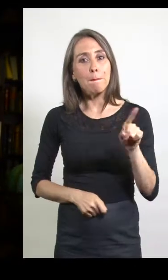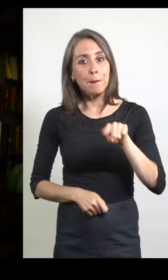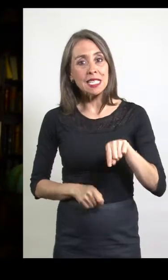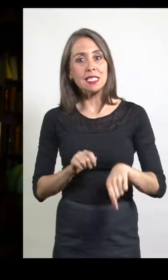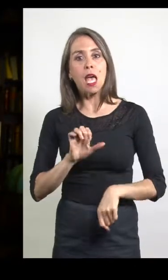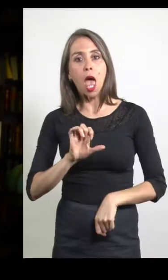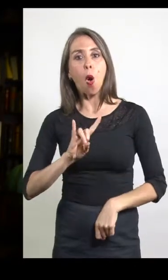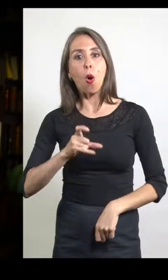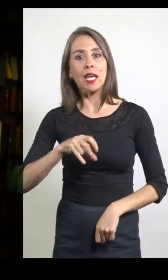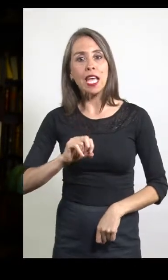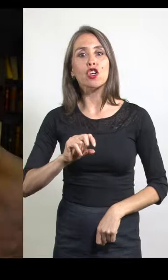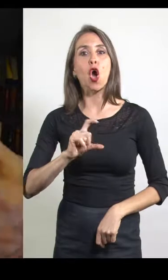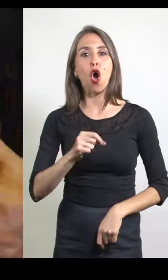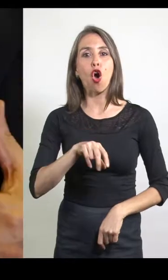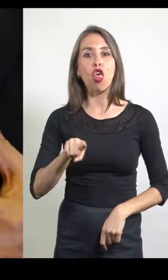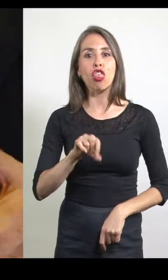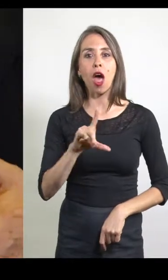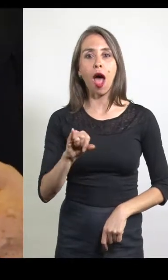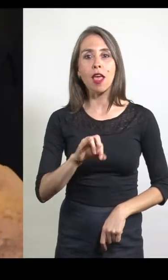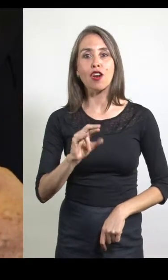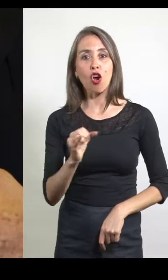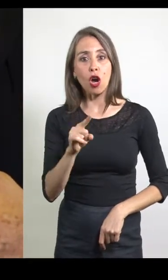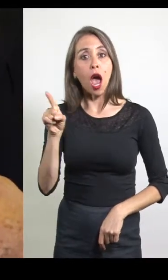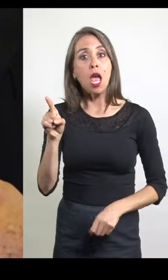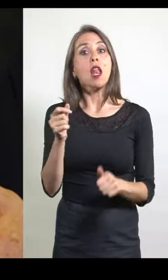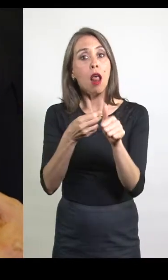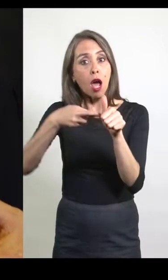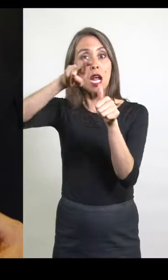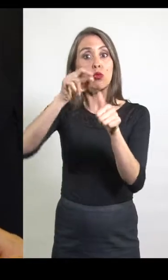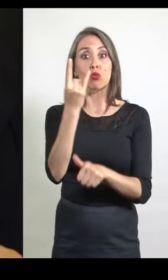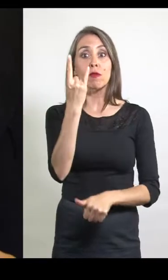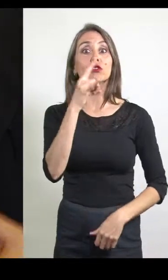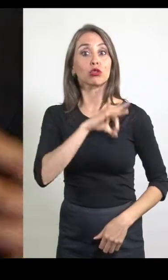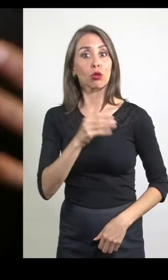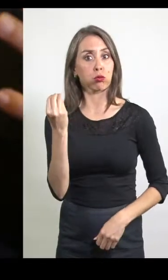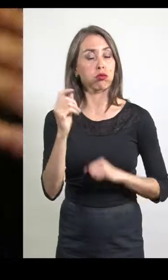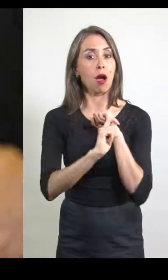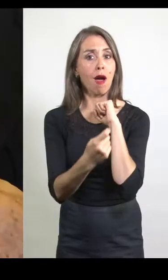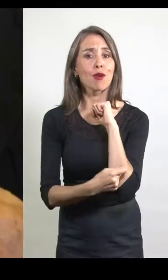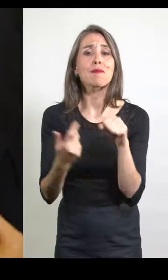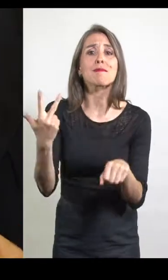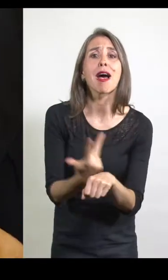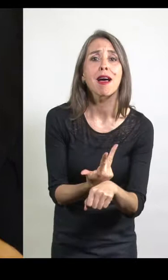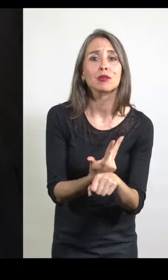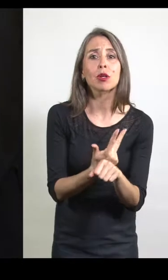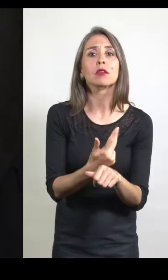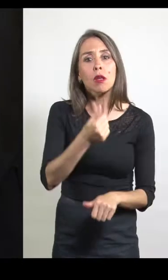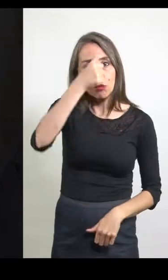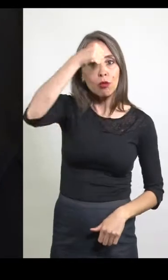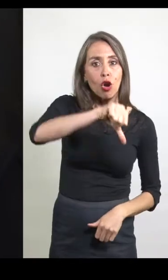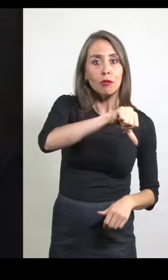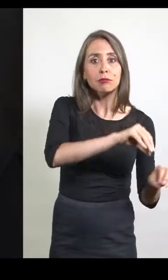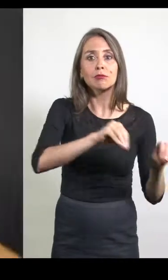que incluso llegó a ser rector de la Universidad de Chile. Él fue un gran educador, pero tuvo la desgracia de ser relegado a